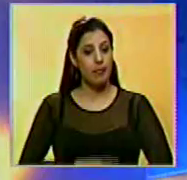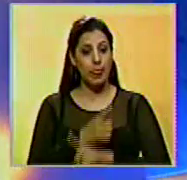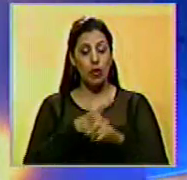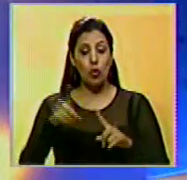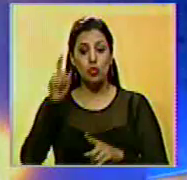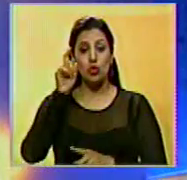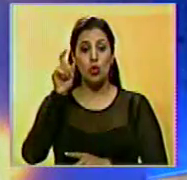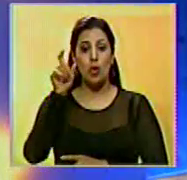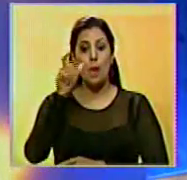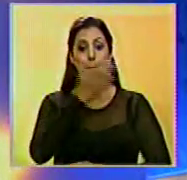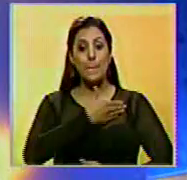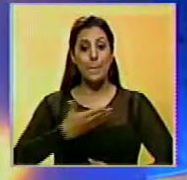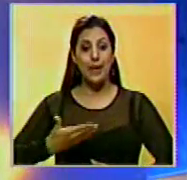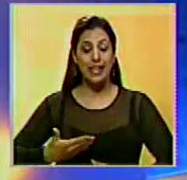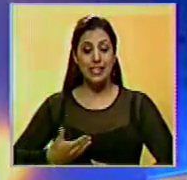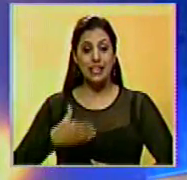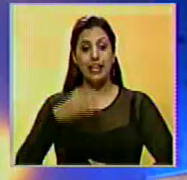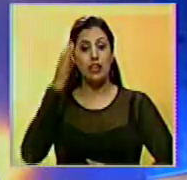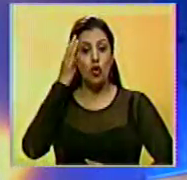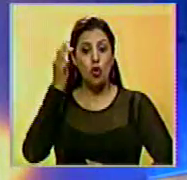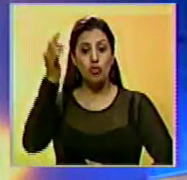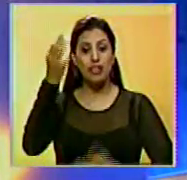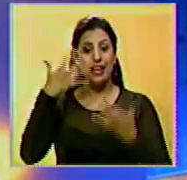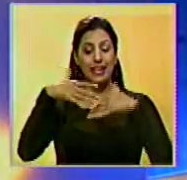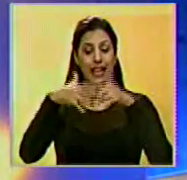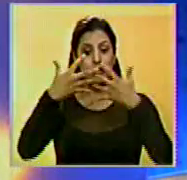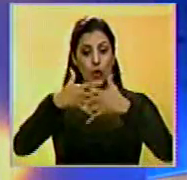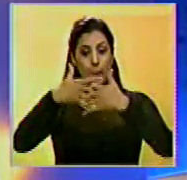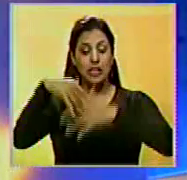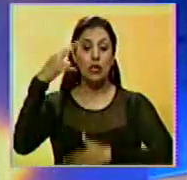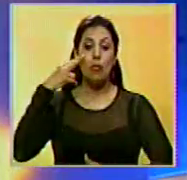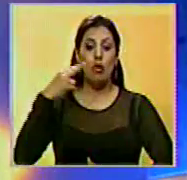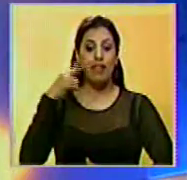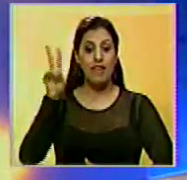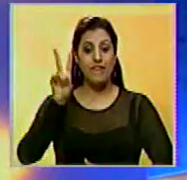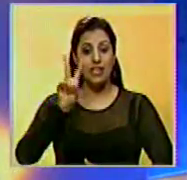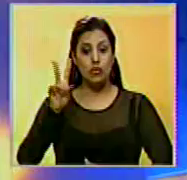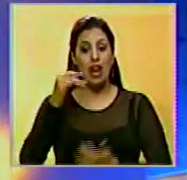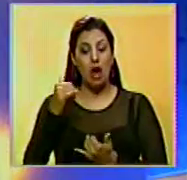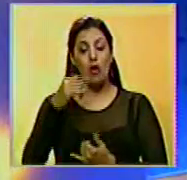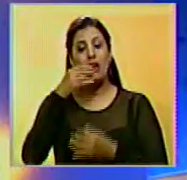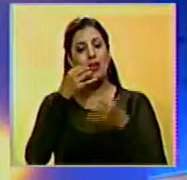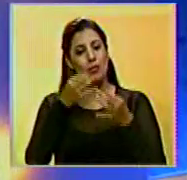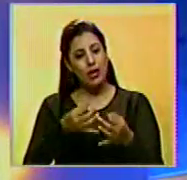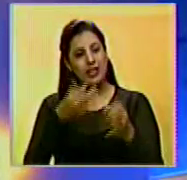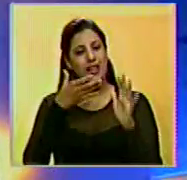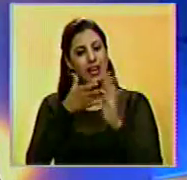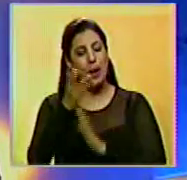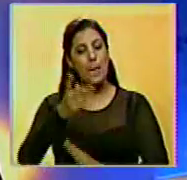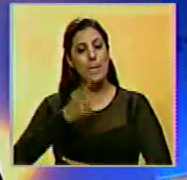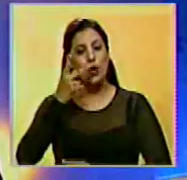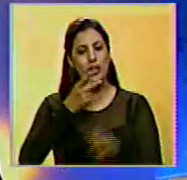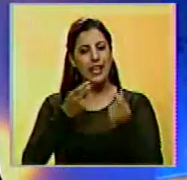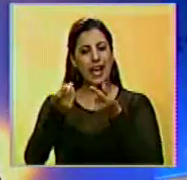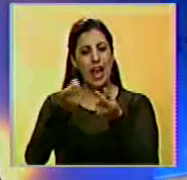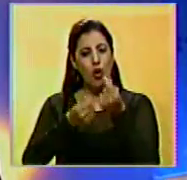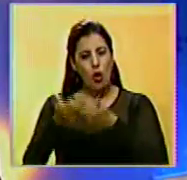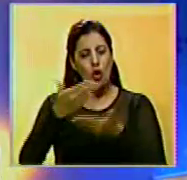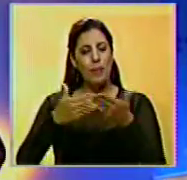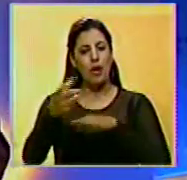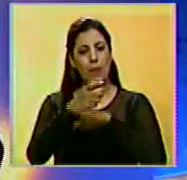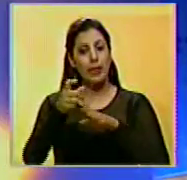Gerson Hernández, presidente del Consejo de Integración Empresarial Bolivariano de Venezuela, asegura que las políticas económicas del gobierno nacional